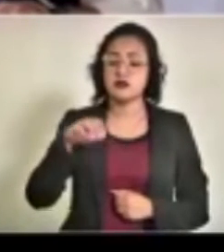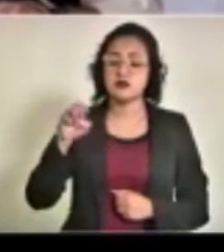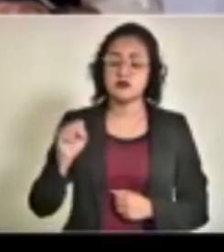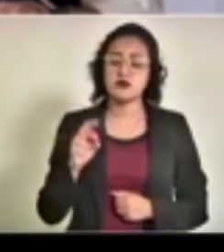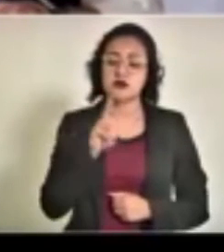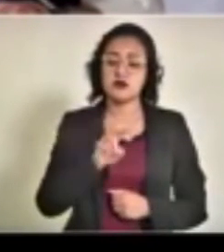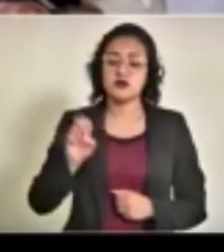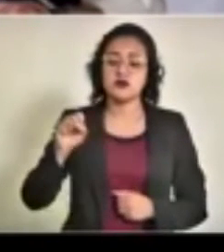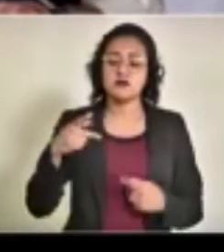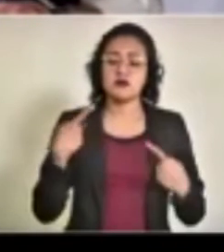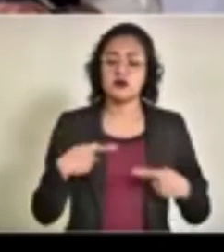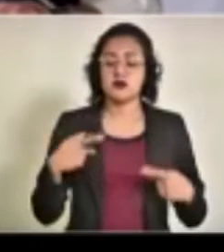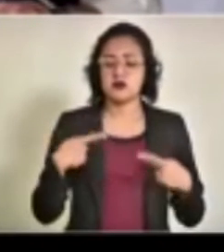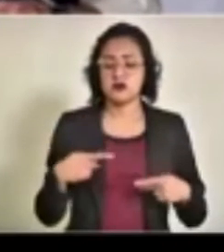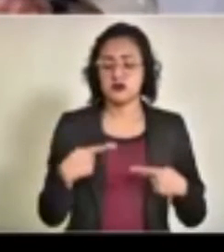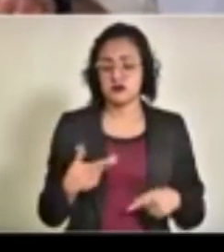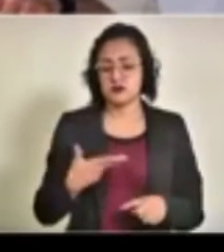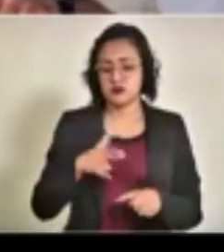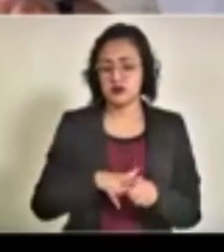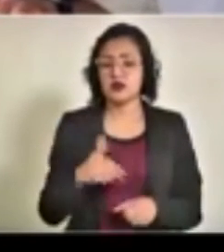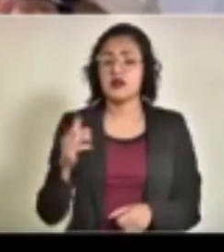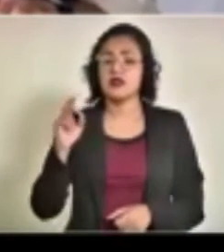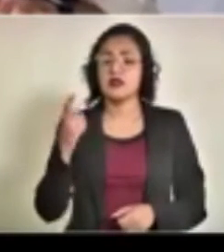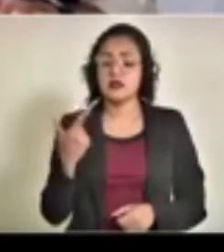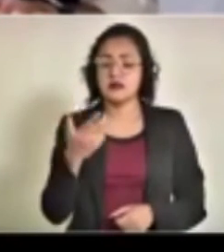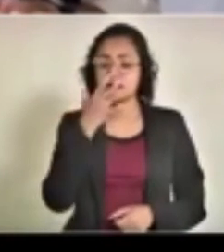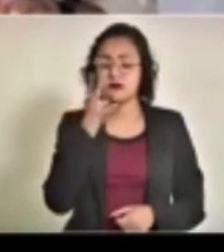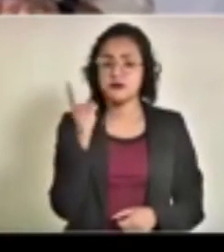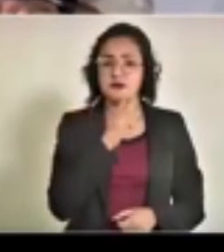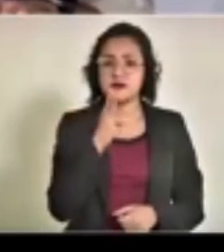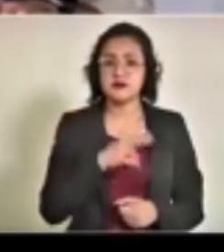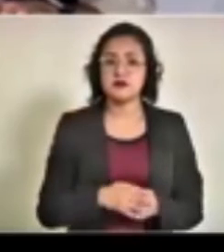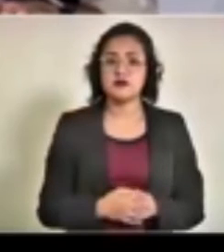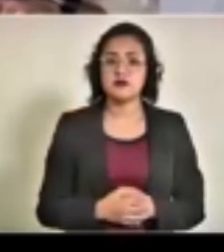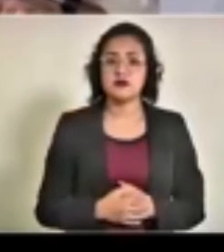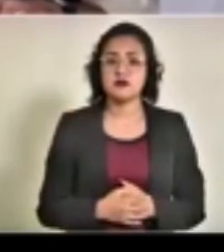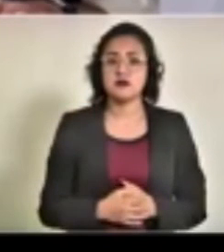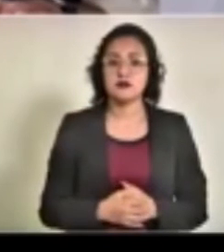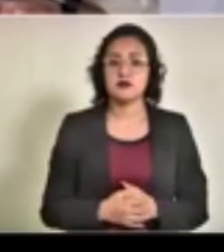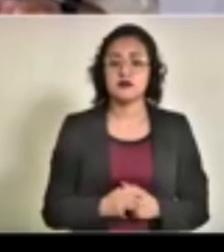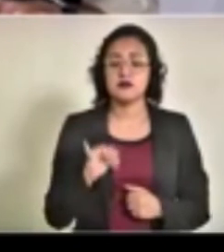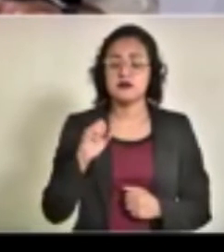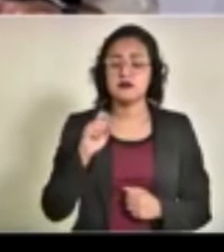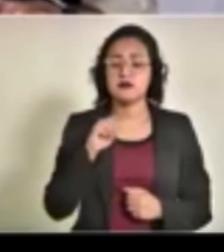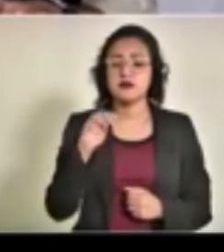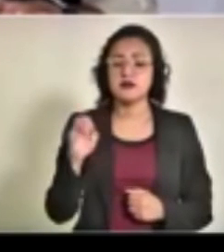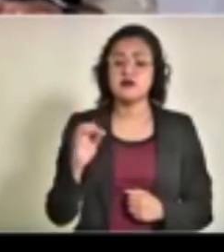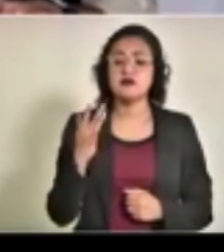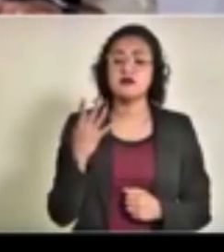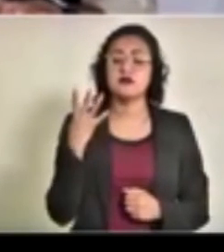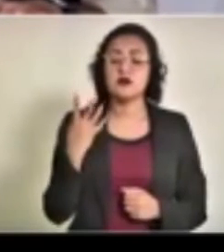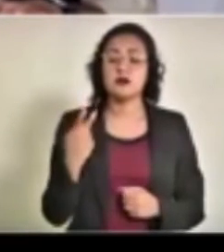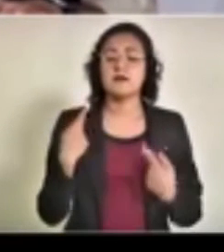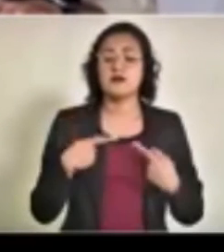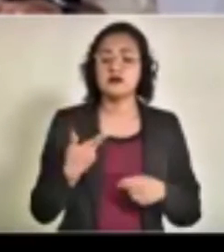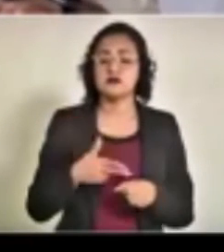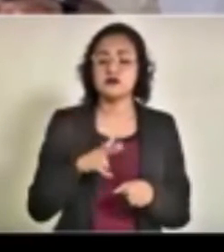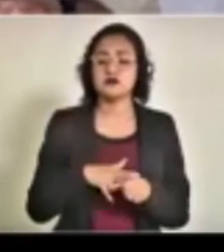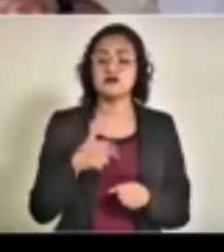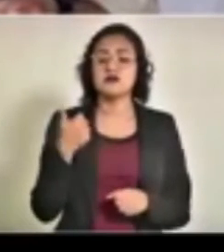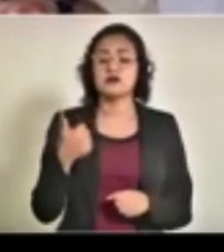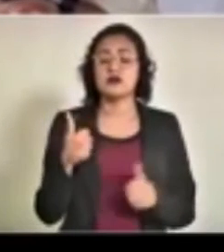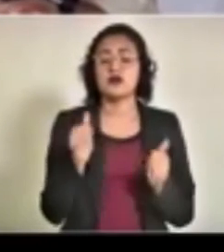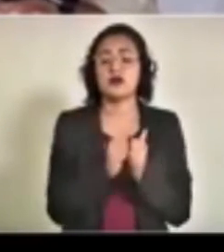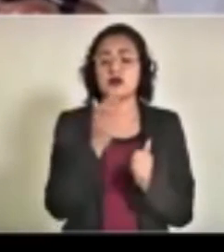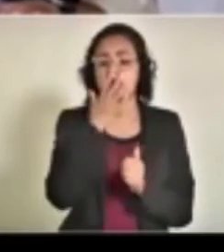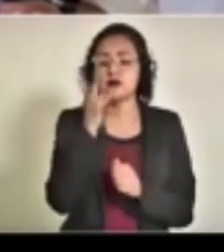260 pacientes y 37 requieren ventilación asistida. El ISTE 54 pacientes y 6